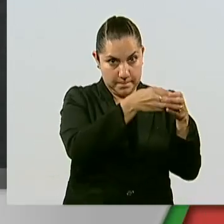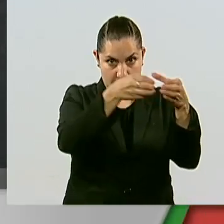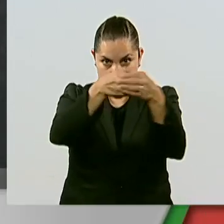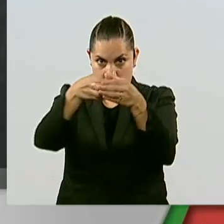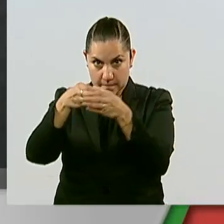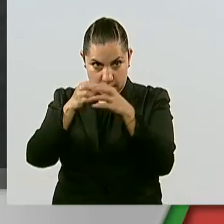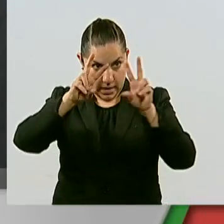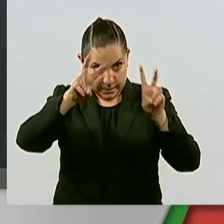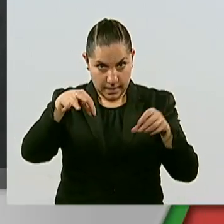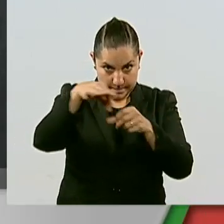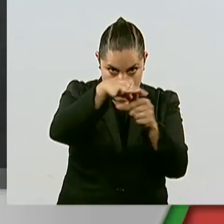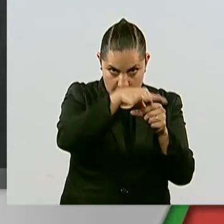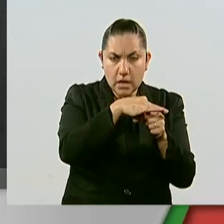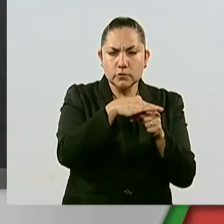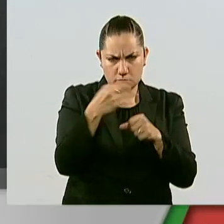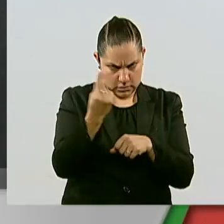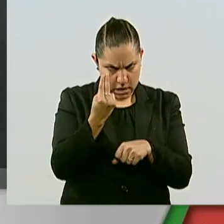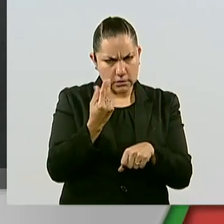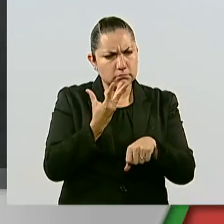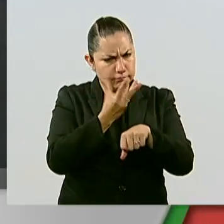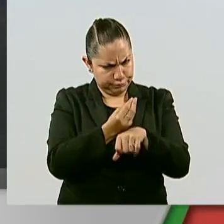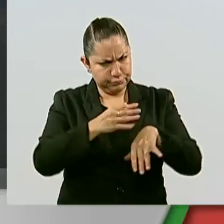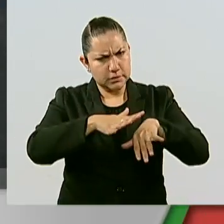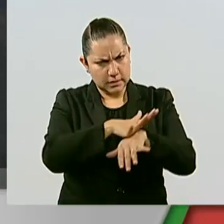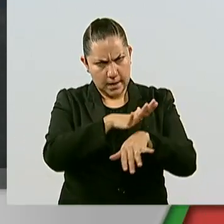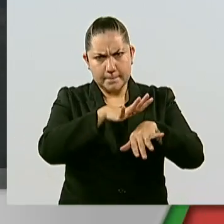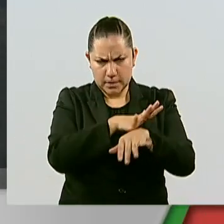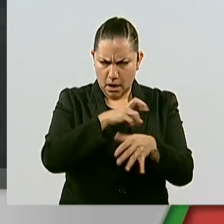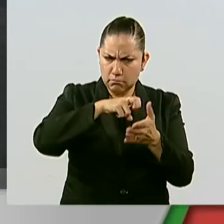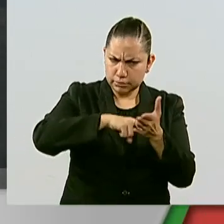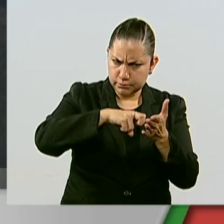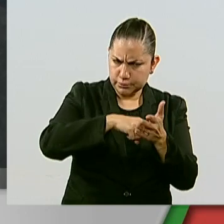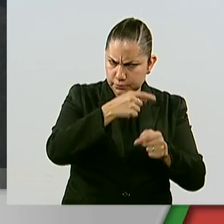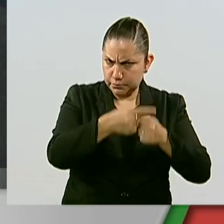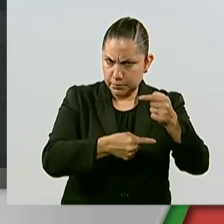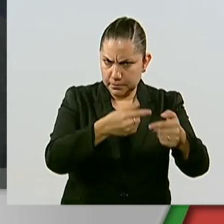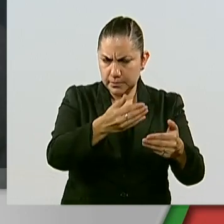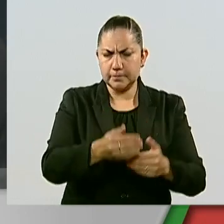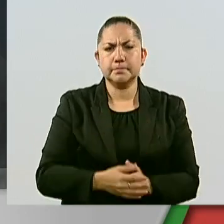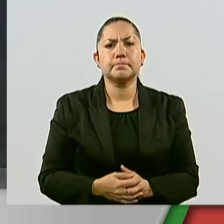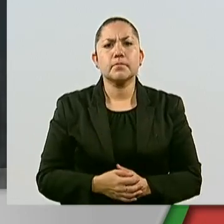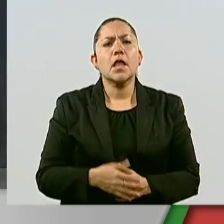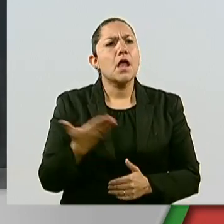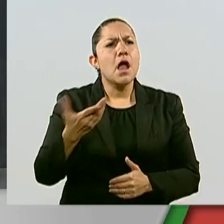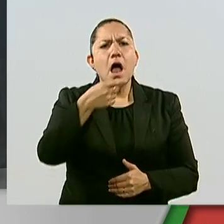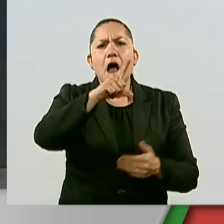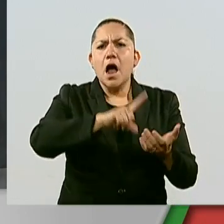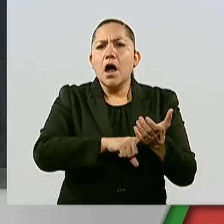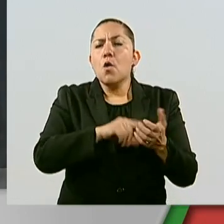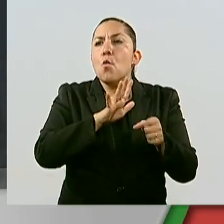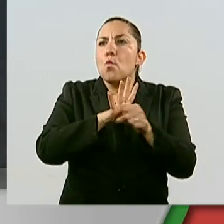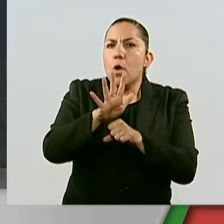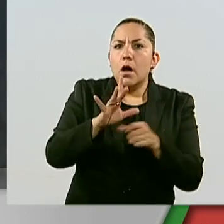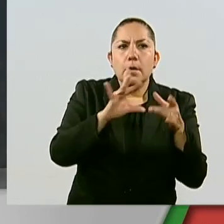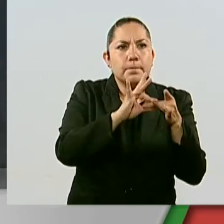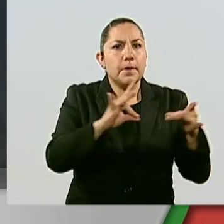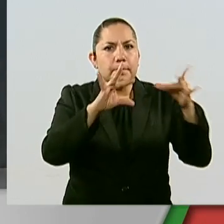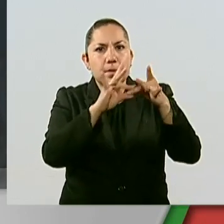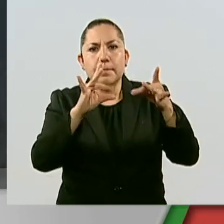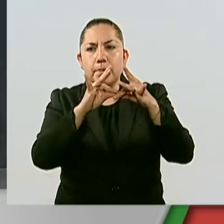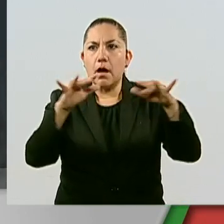Absolutamente todas las fuerzas políticas, más allá del discurso que se haga públicamente, coincidimos que la actual